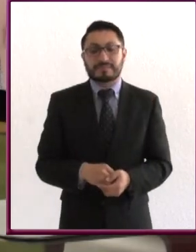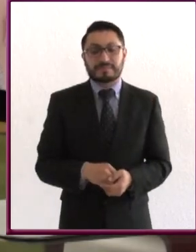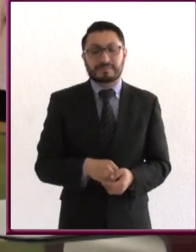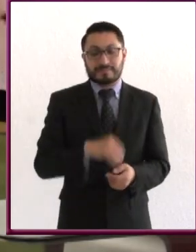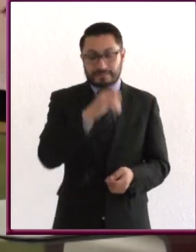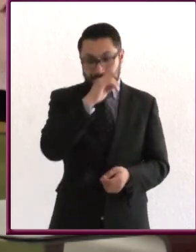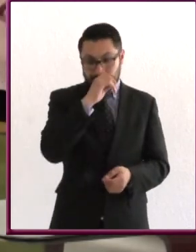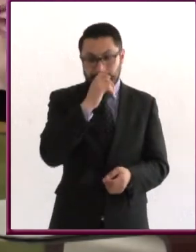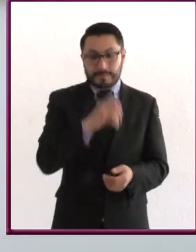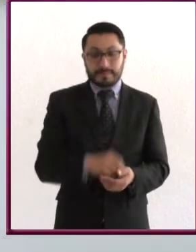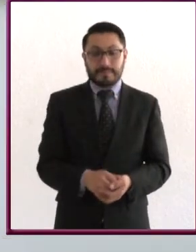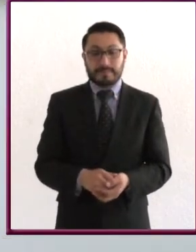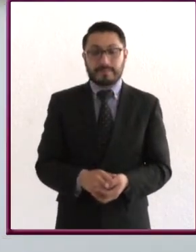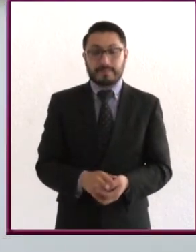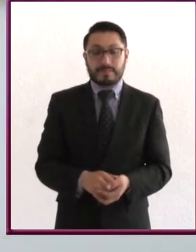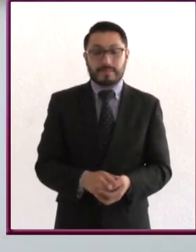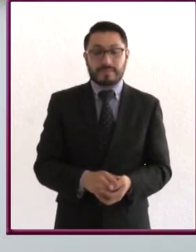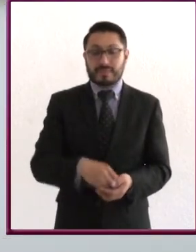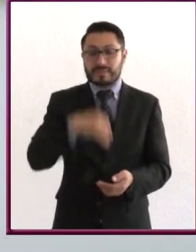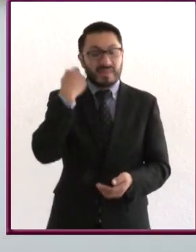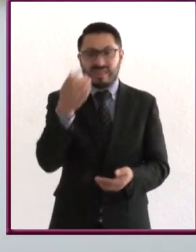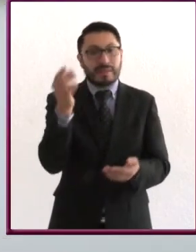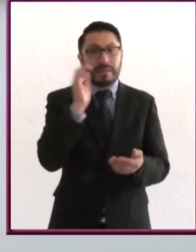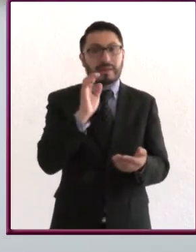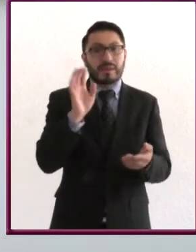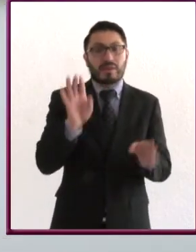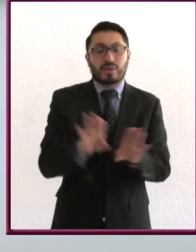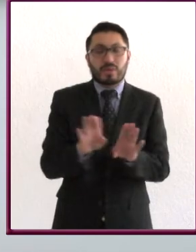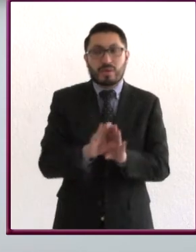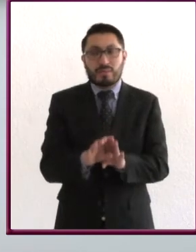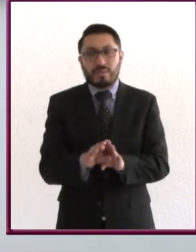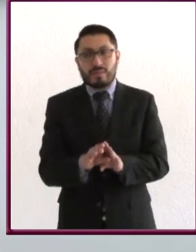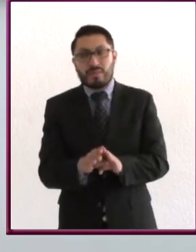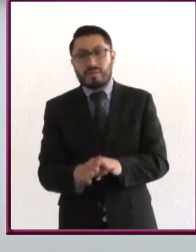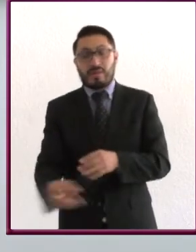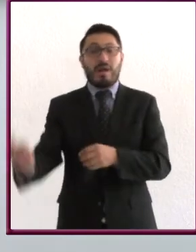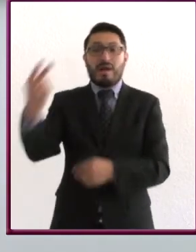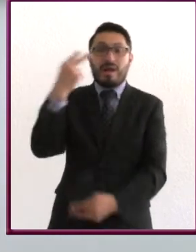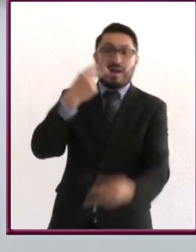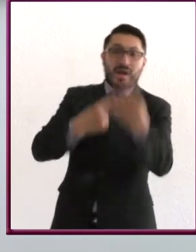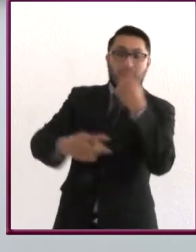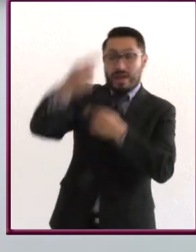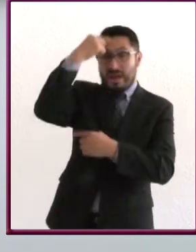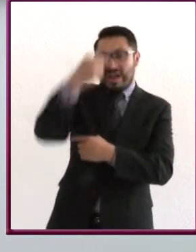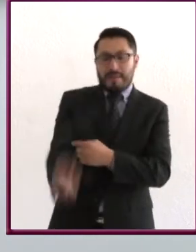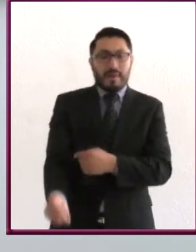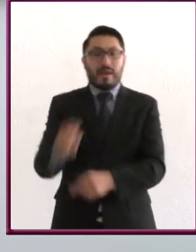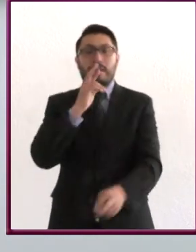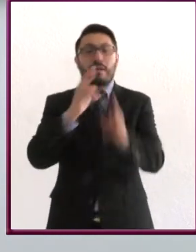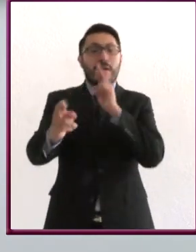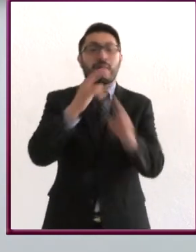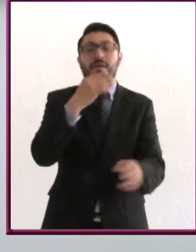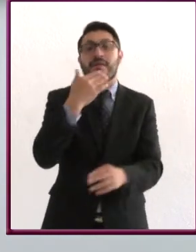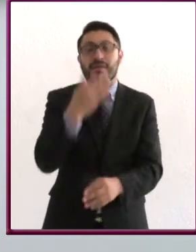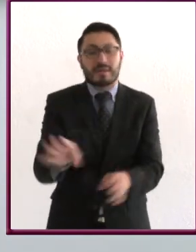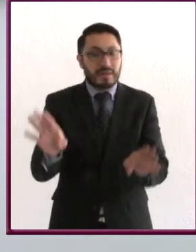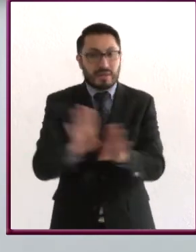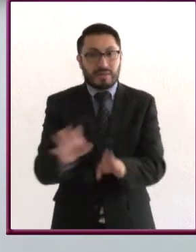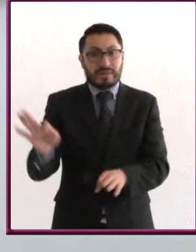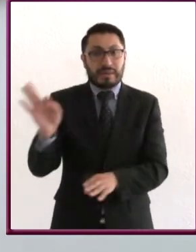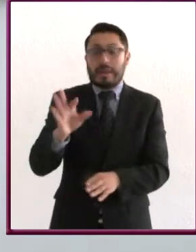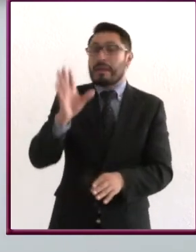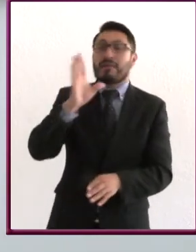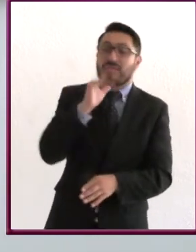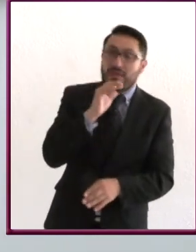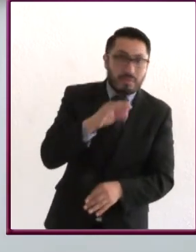no tiene que doler para que tengan resultados, ¿ok? Porque luego no pain no gain, ¿no? O sea, si no me duele no